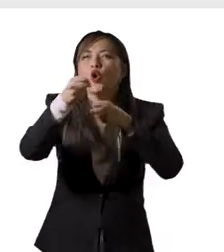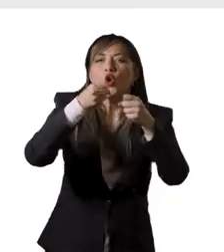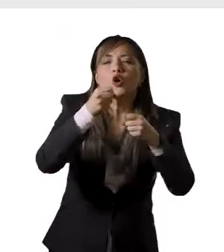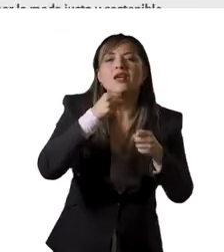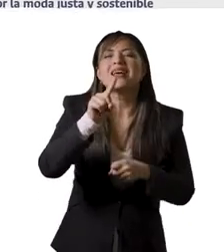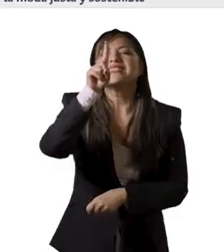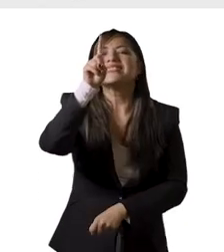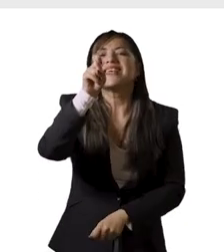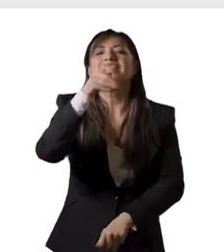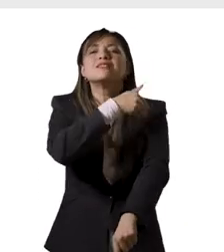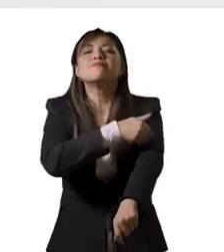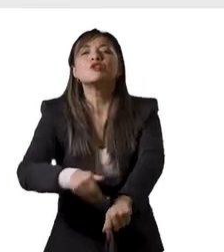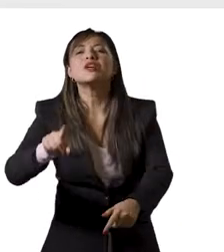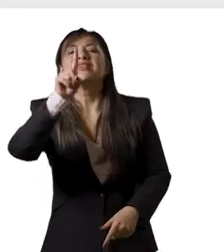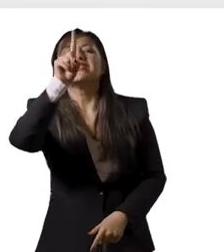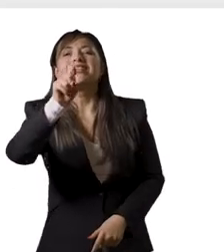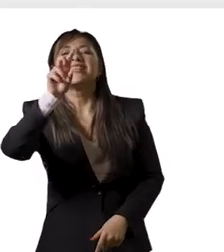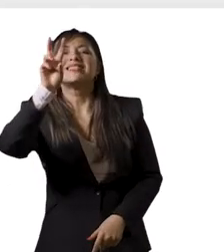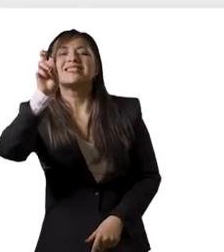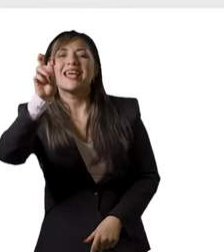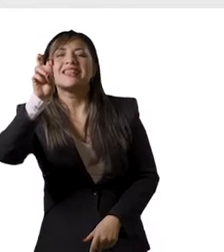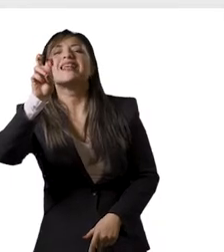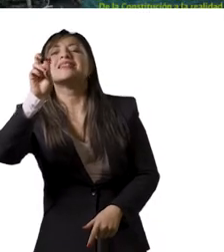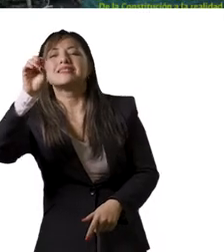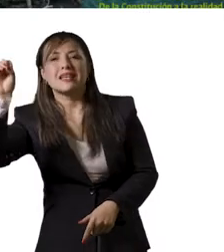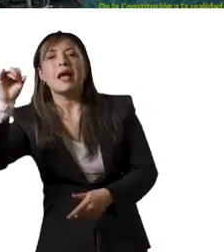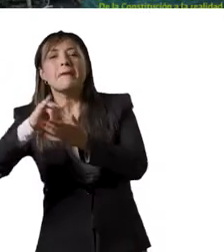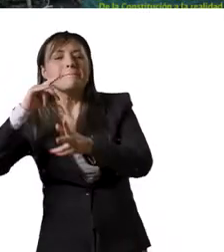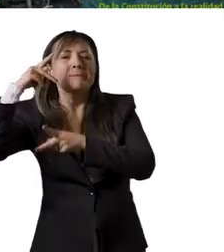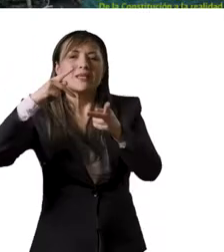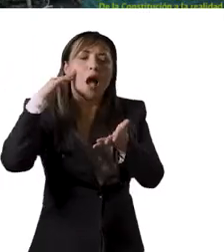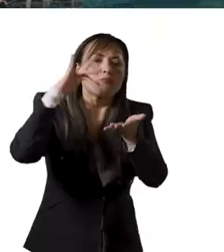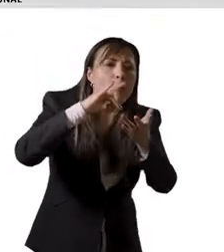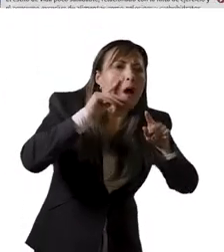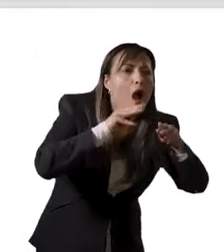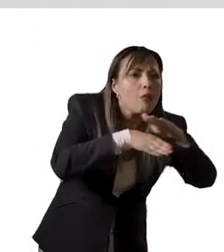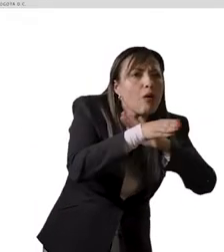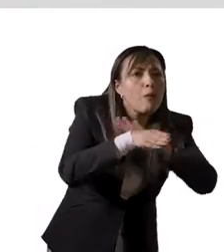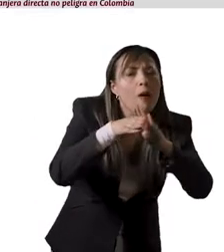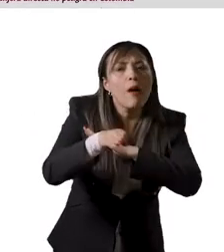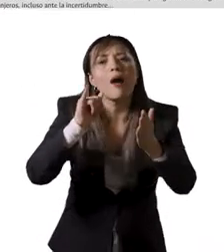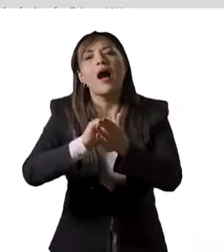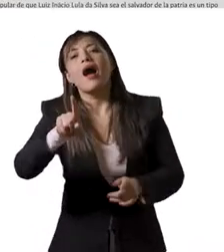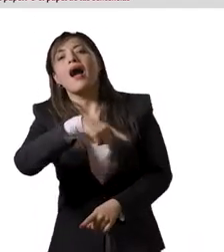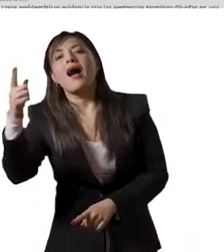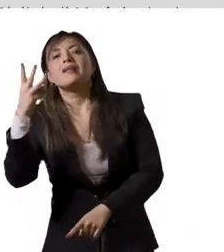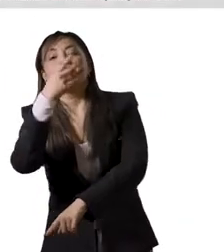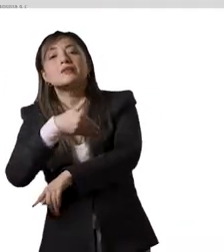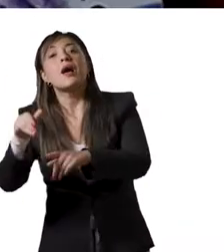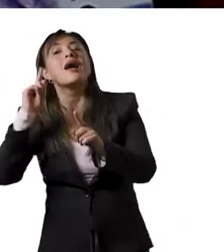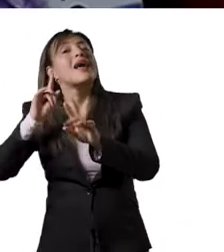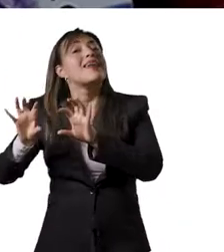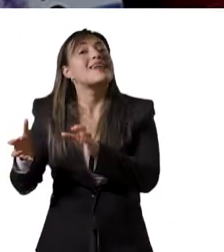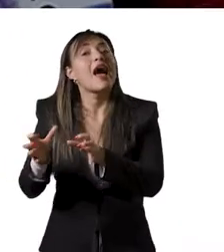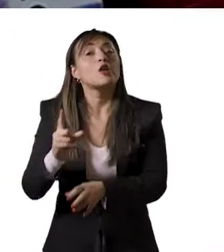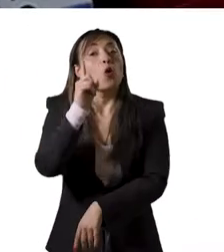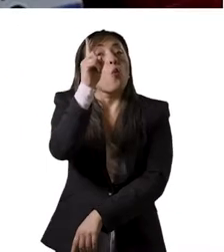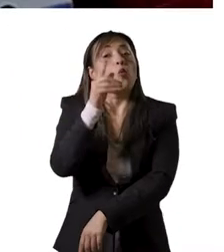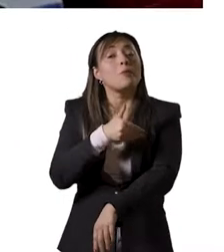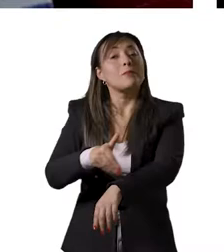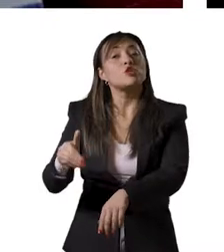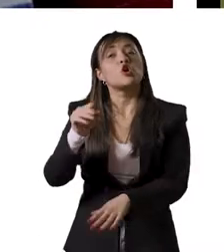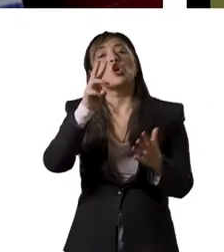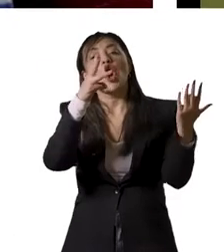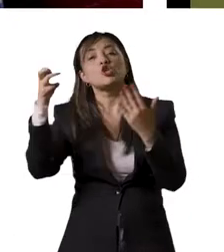recibió más de 6.700.000 visitas, Periódico UNAL más de 3.800.000 y Radio UNAL